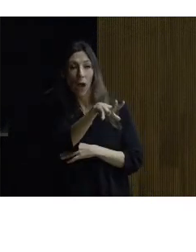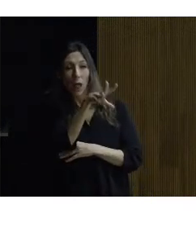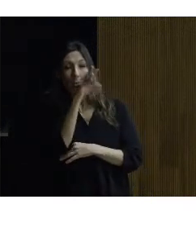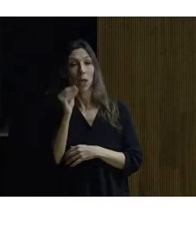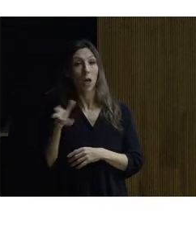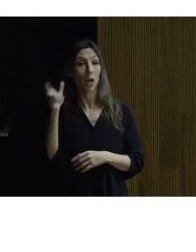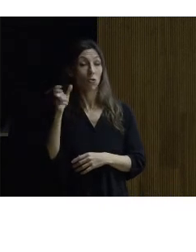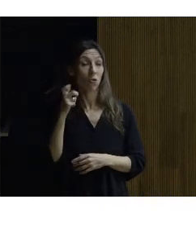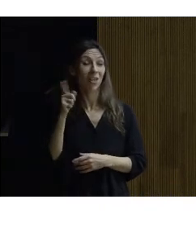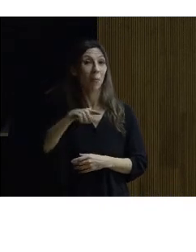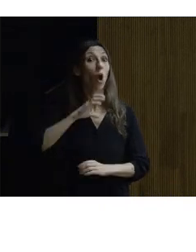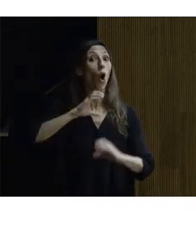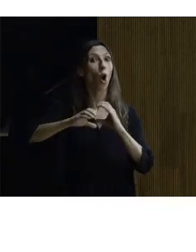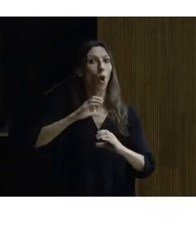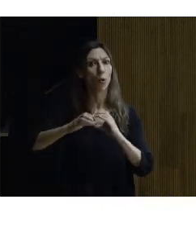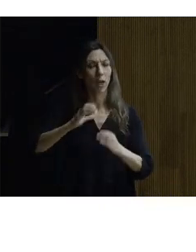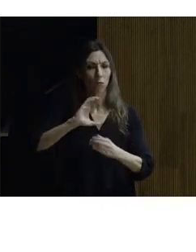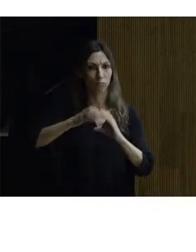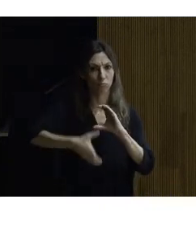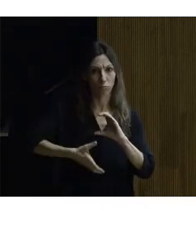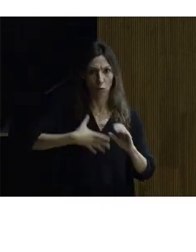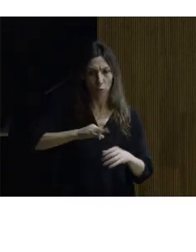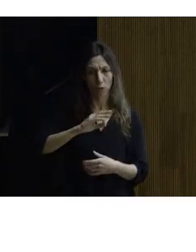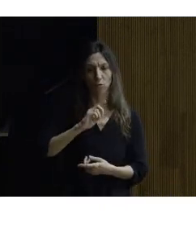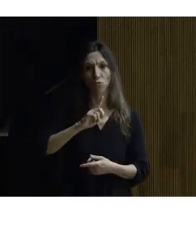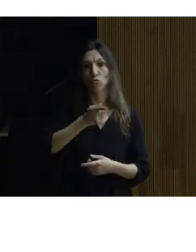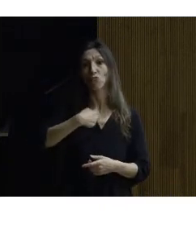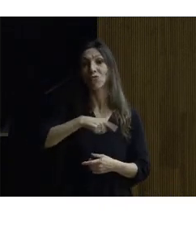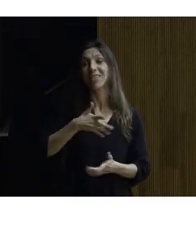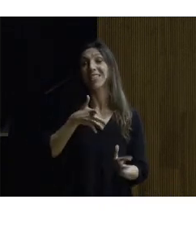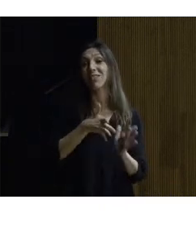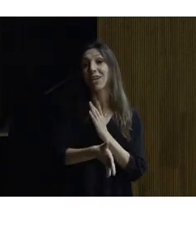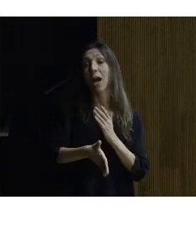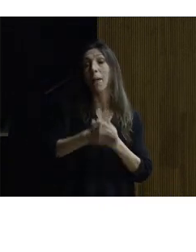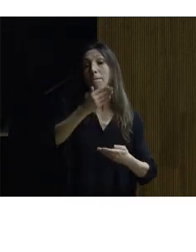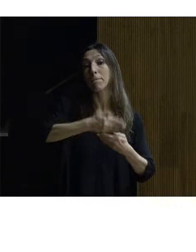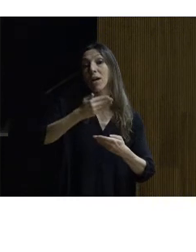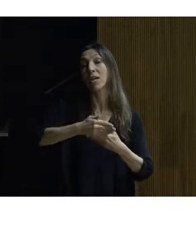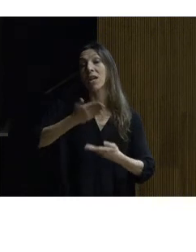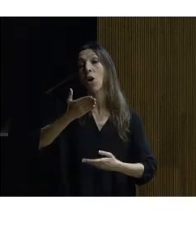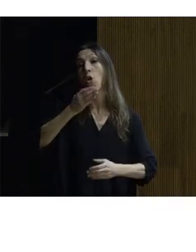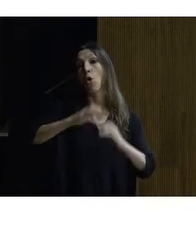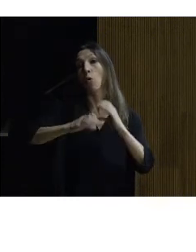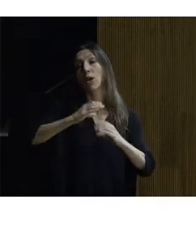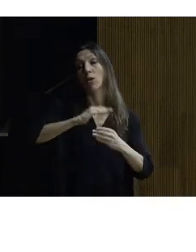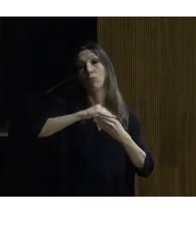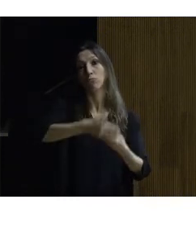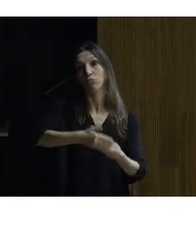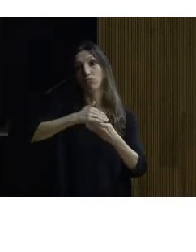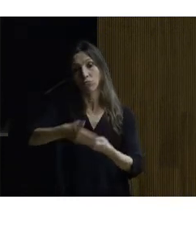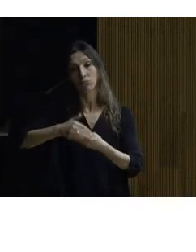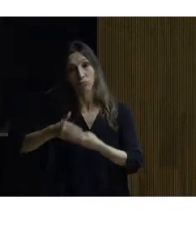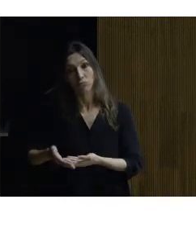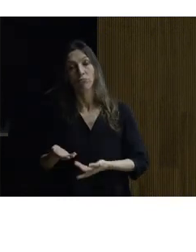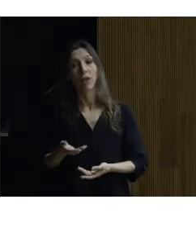para poder comunicarse entender que por lo tanto estamos eliminando una barrera de comunicación es conocer los elementos que